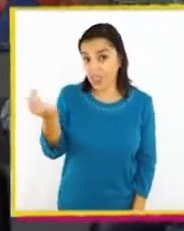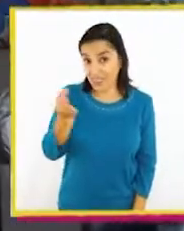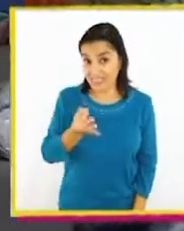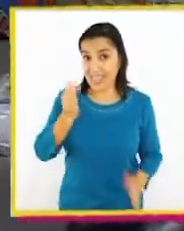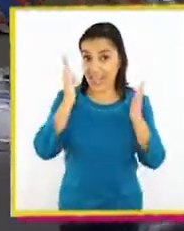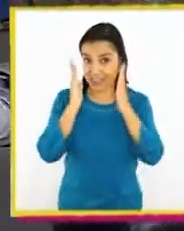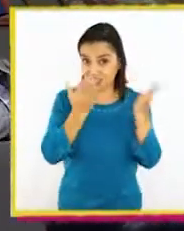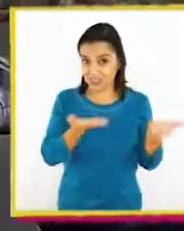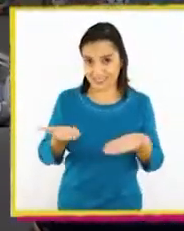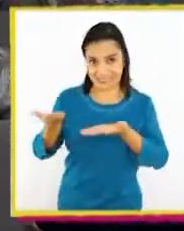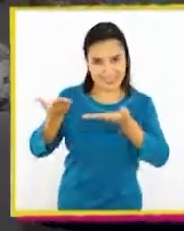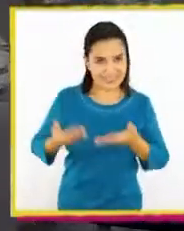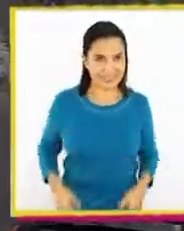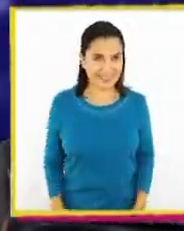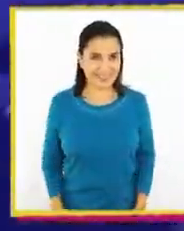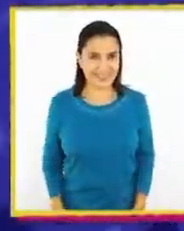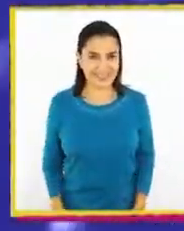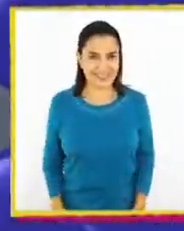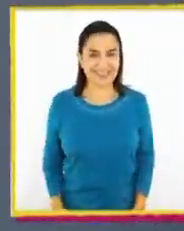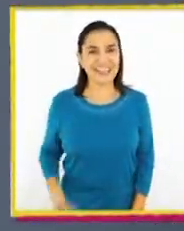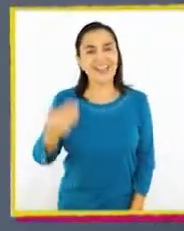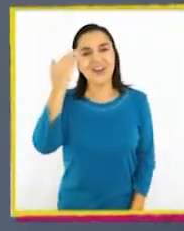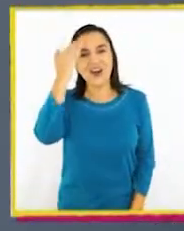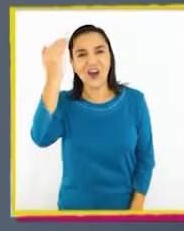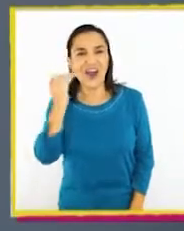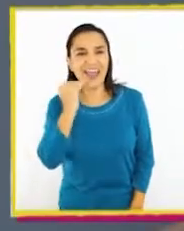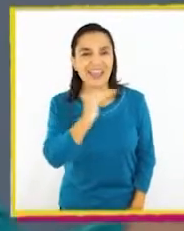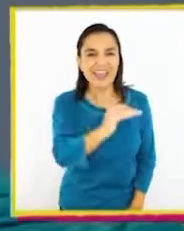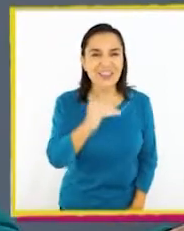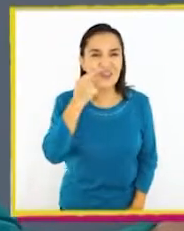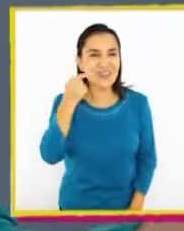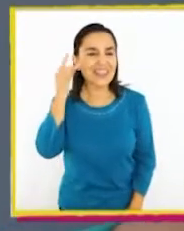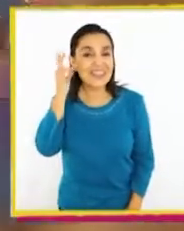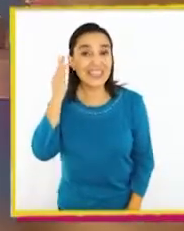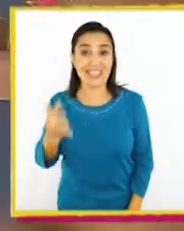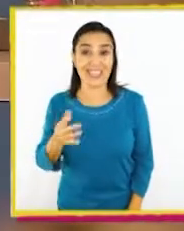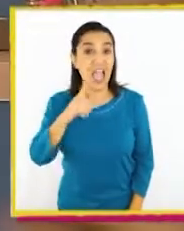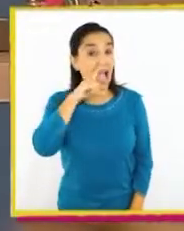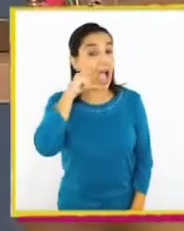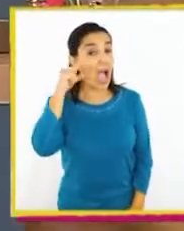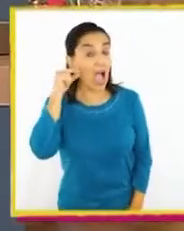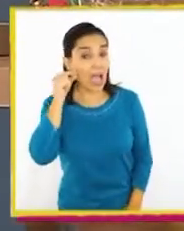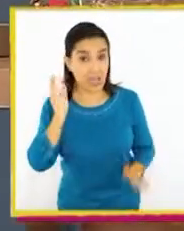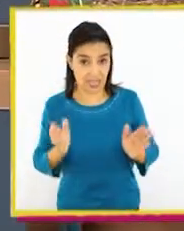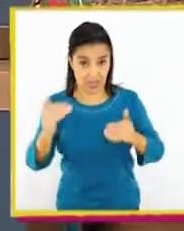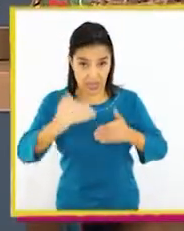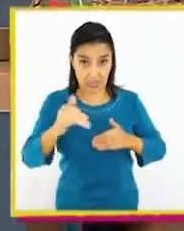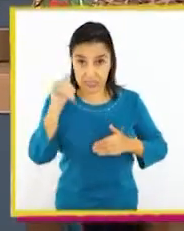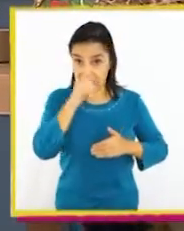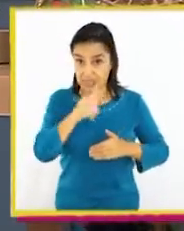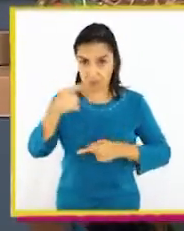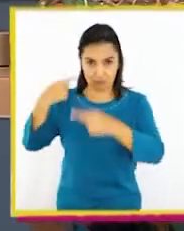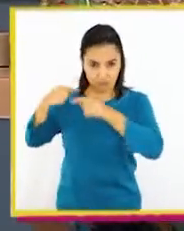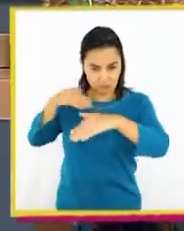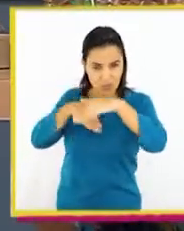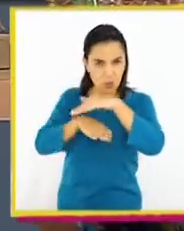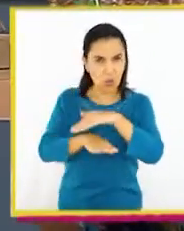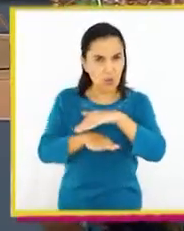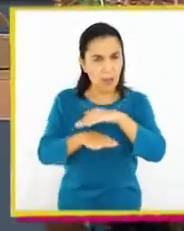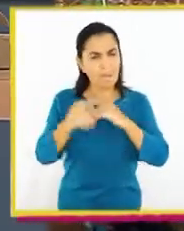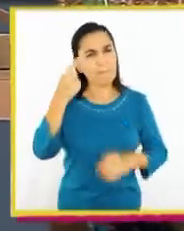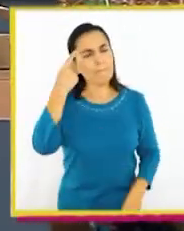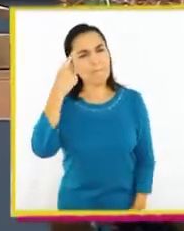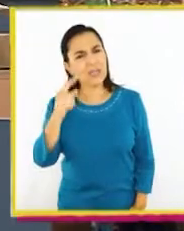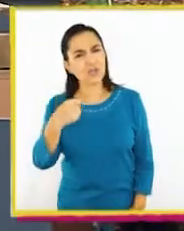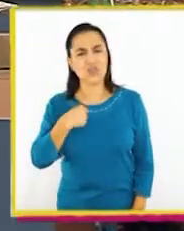dice. ¡Pongan atención! ¡Hola, niños y niñas! Aref me dejó su cápsula del tiempo. Pero tengo